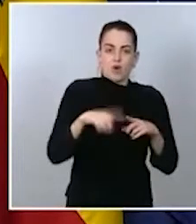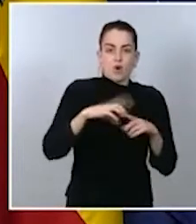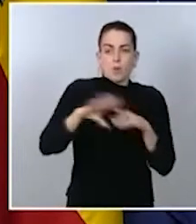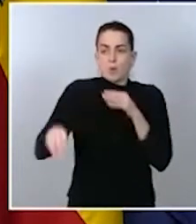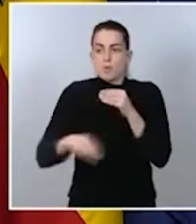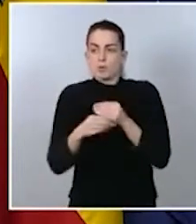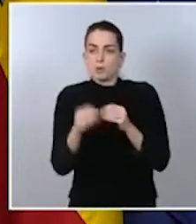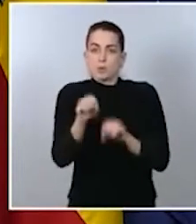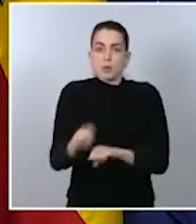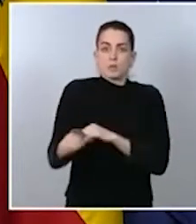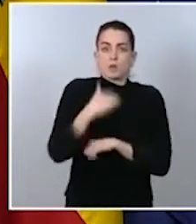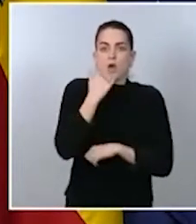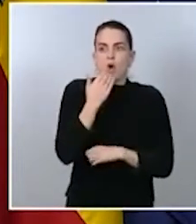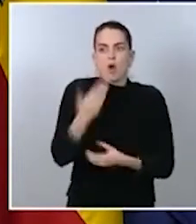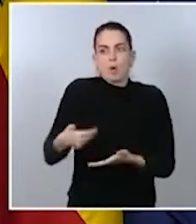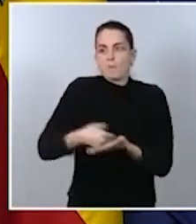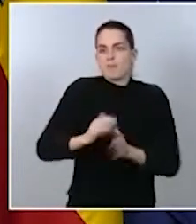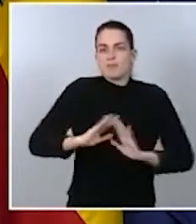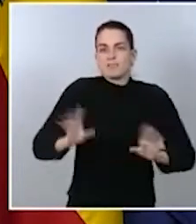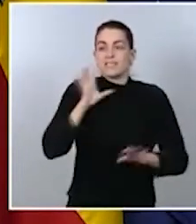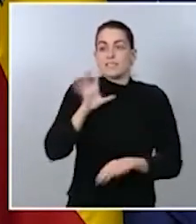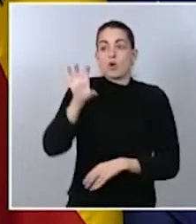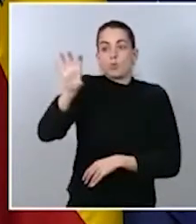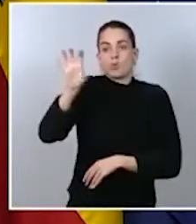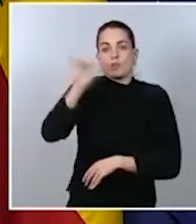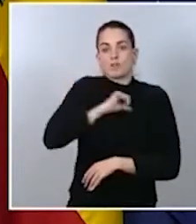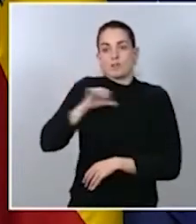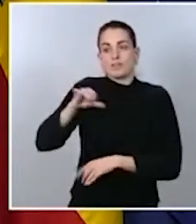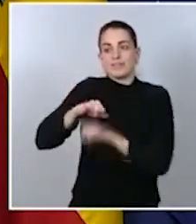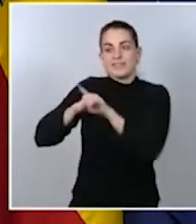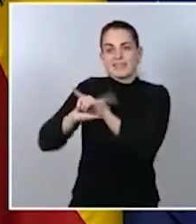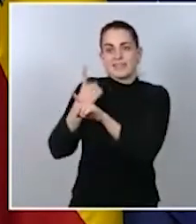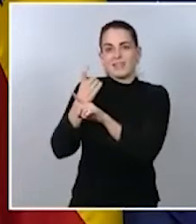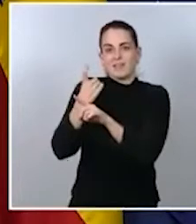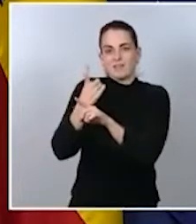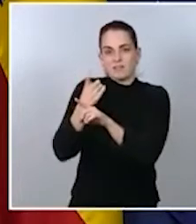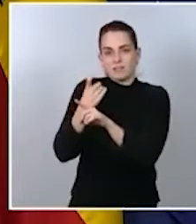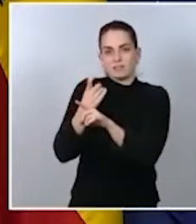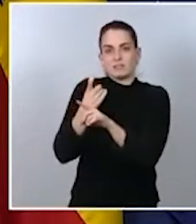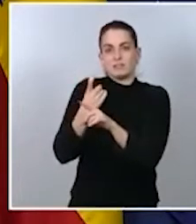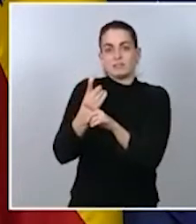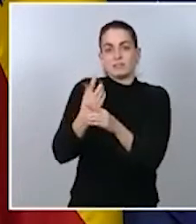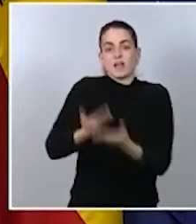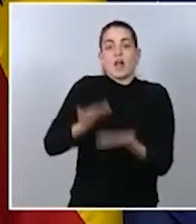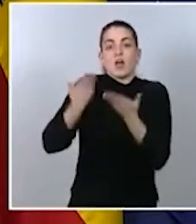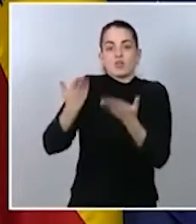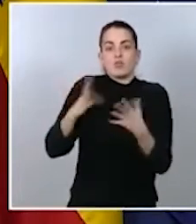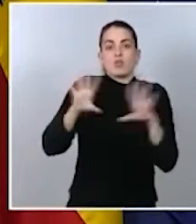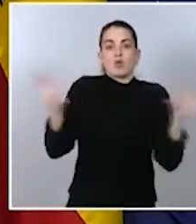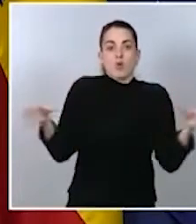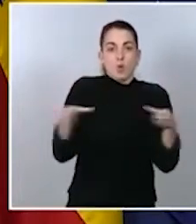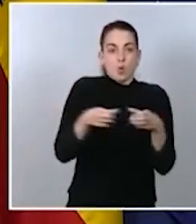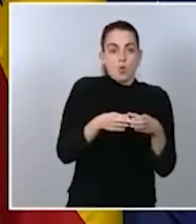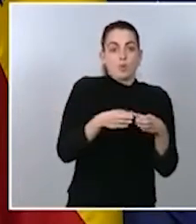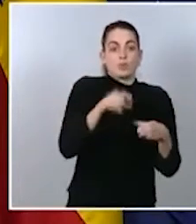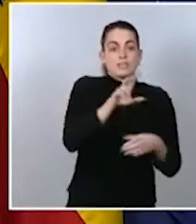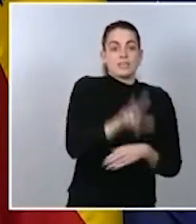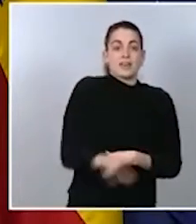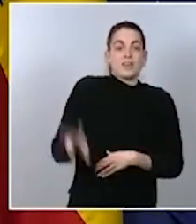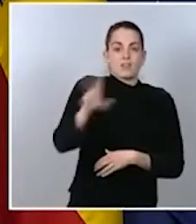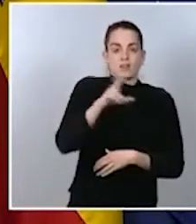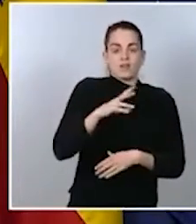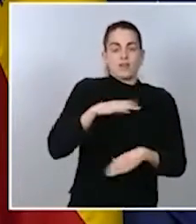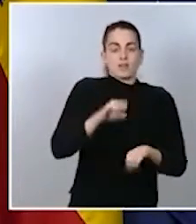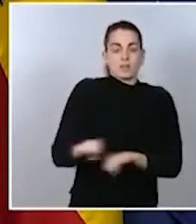Pero el hecho de que una comunidad autónoma necesite ayuda, colaboración del conjunto del Sistema Nacional de Protección Civil, como en este